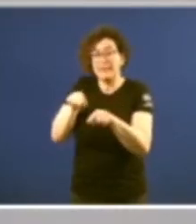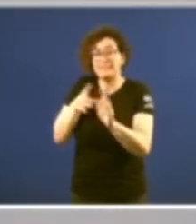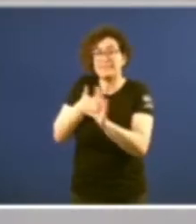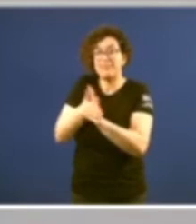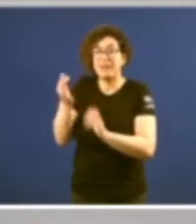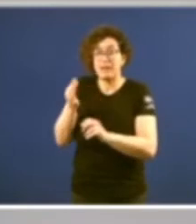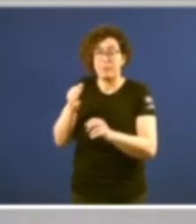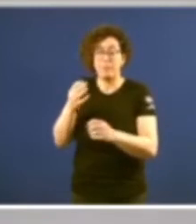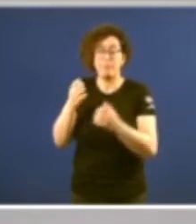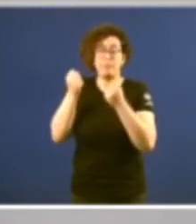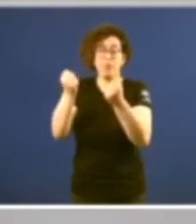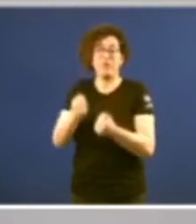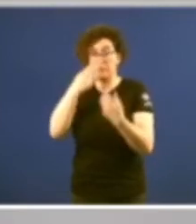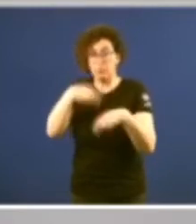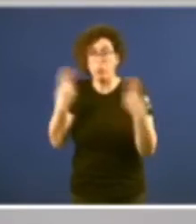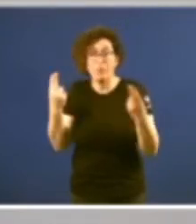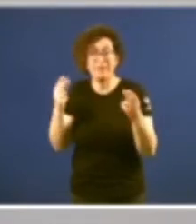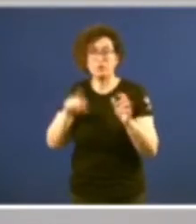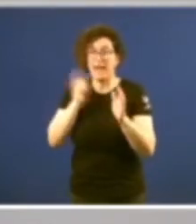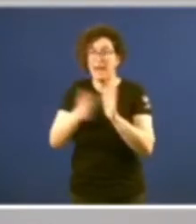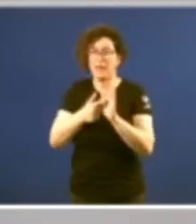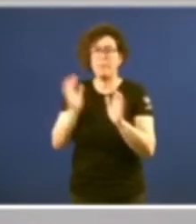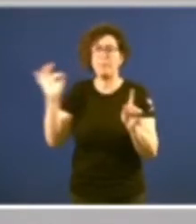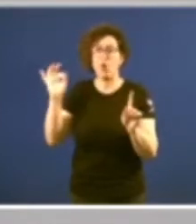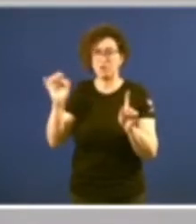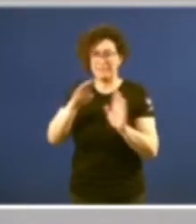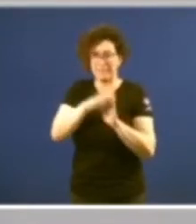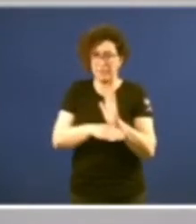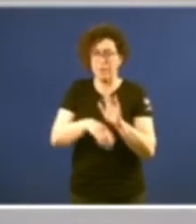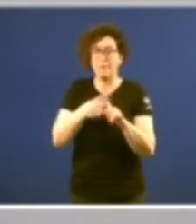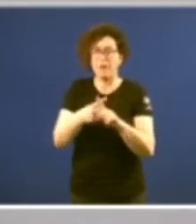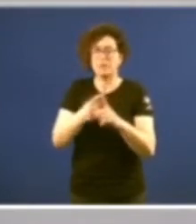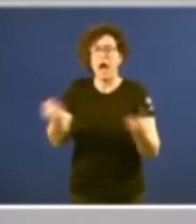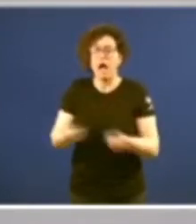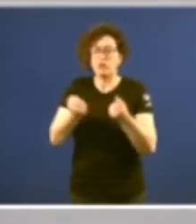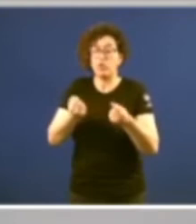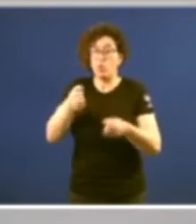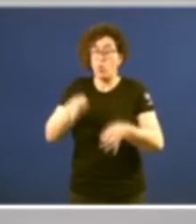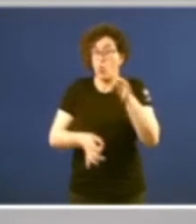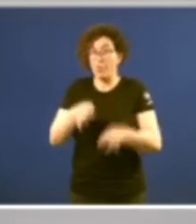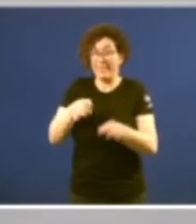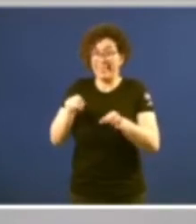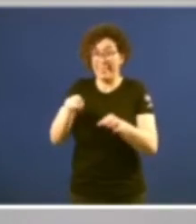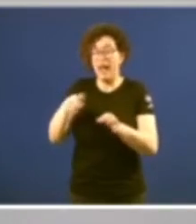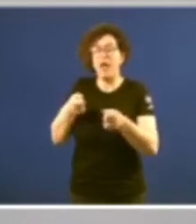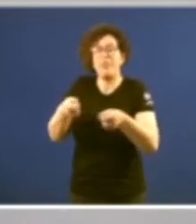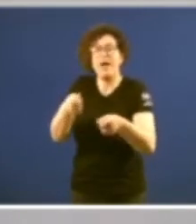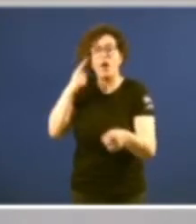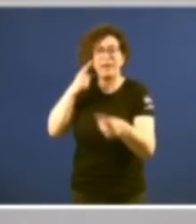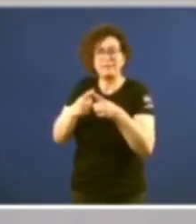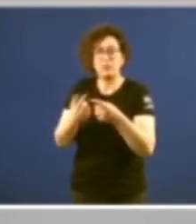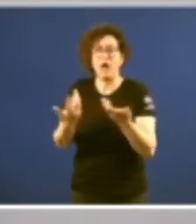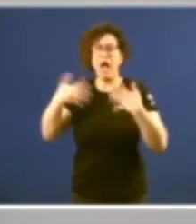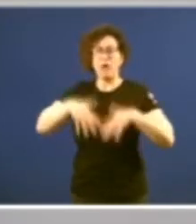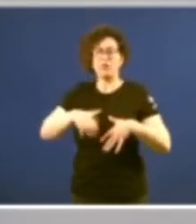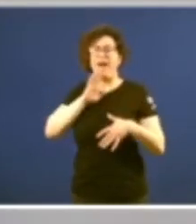os poderes públicos, a legislación positiva e a actuación judicial propicie a absorción de